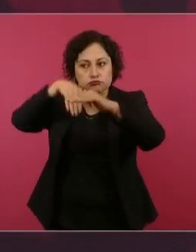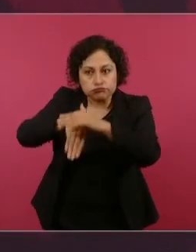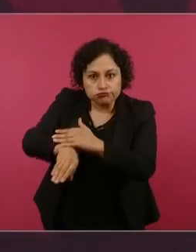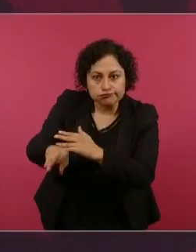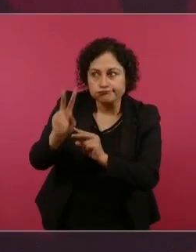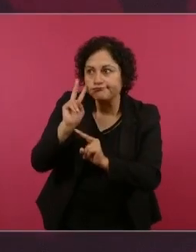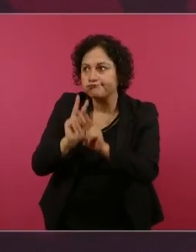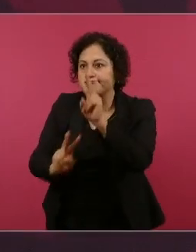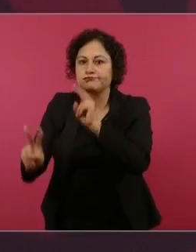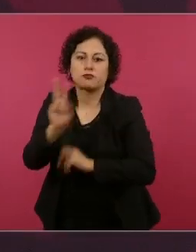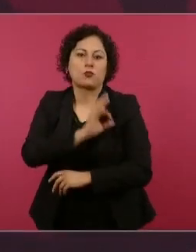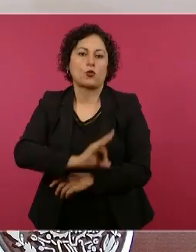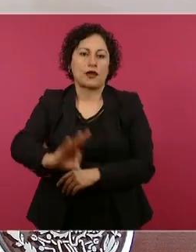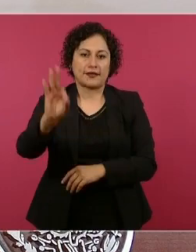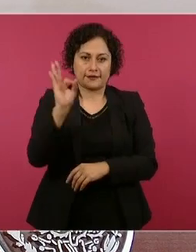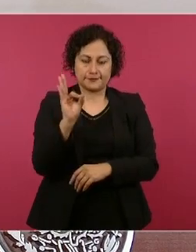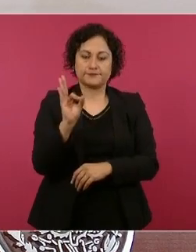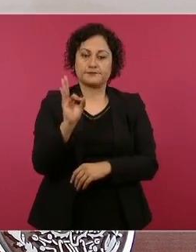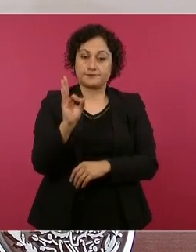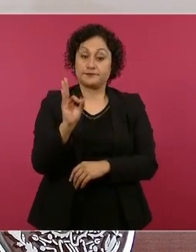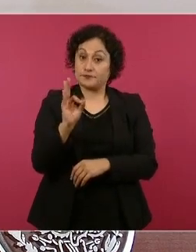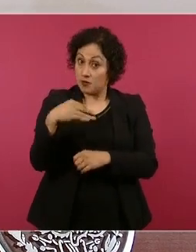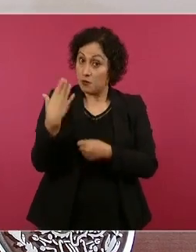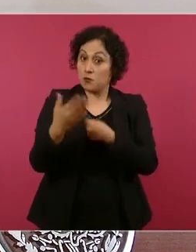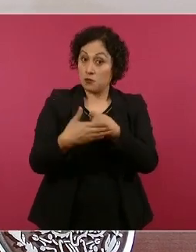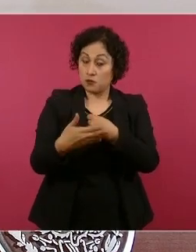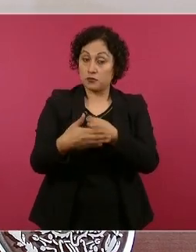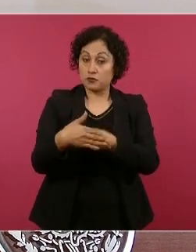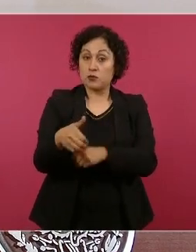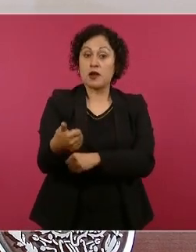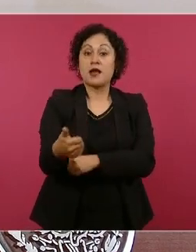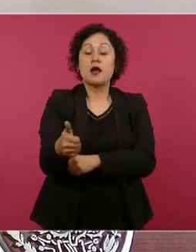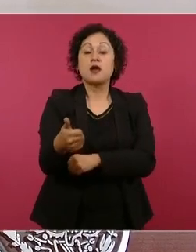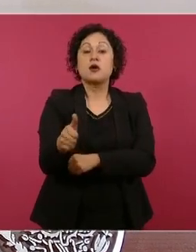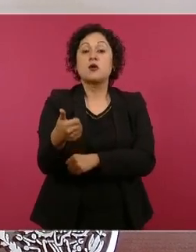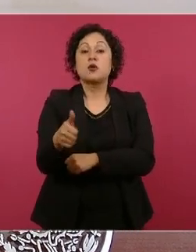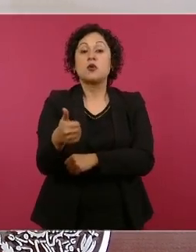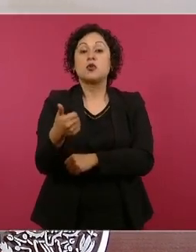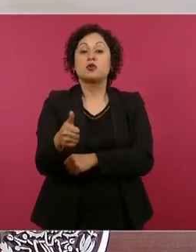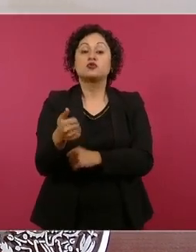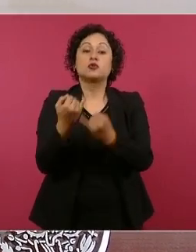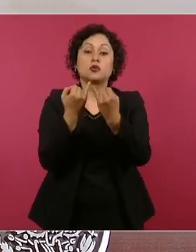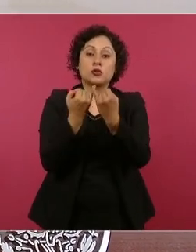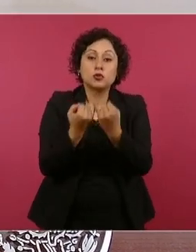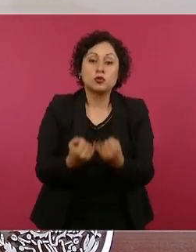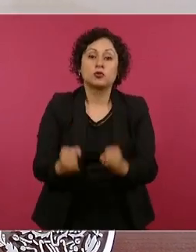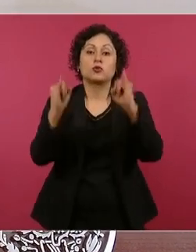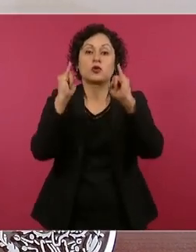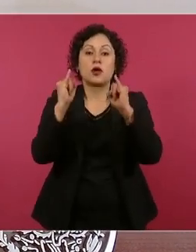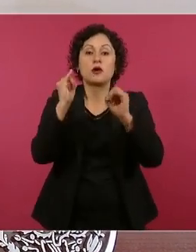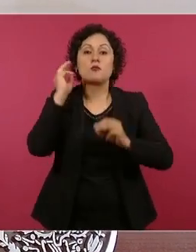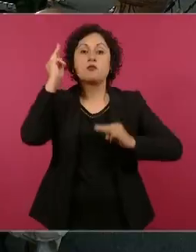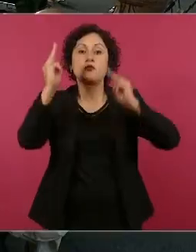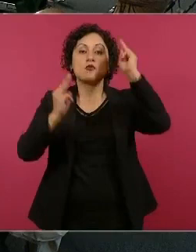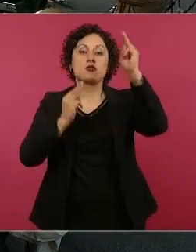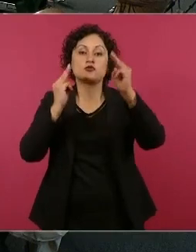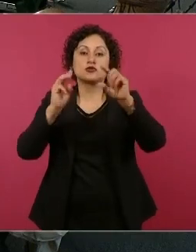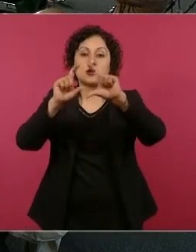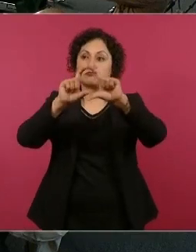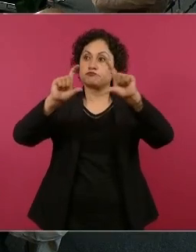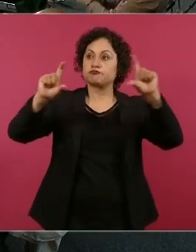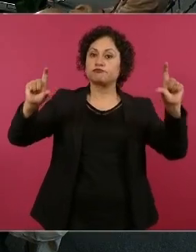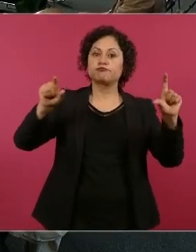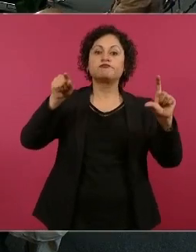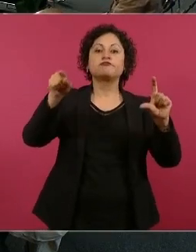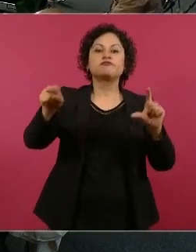el Museo de las Leyes de Reforma en